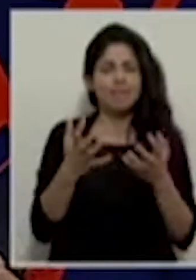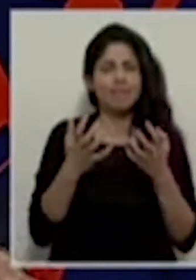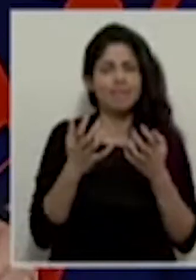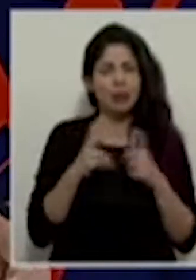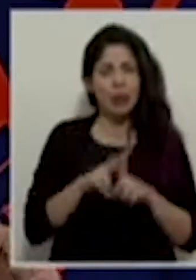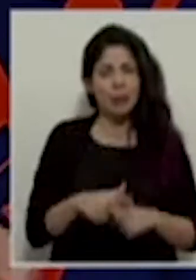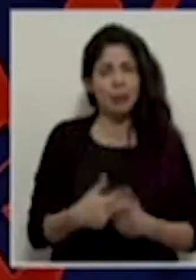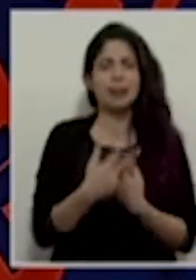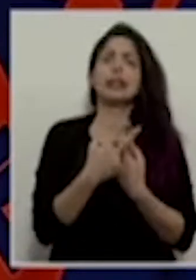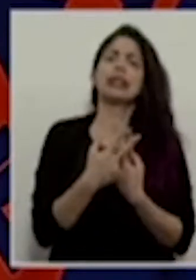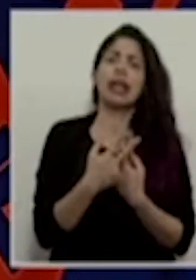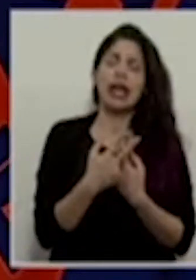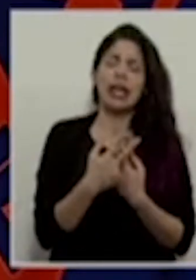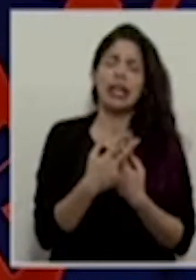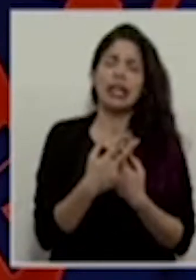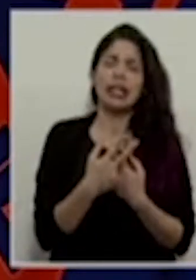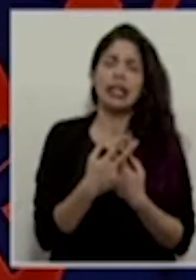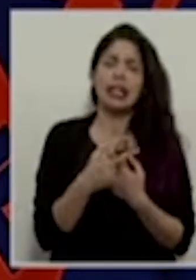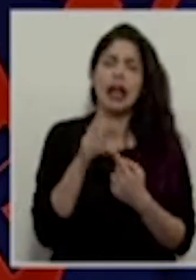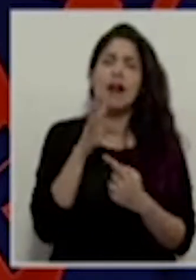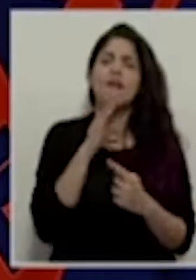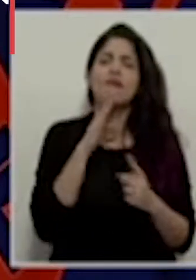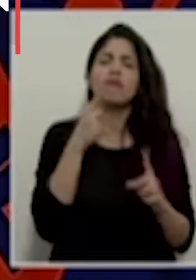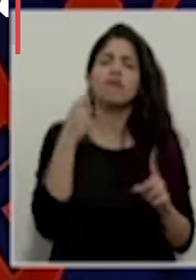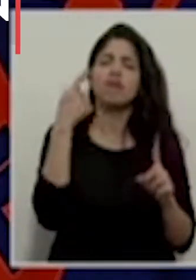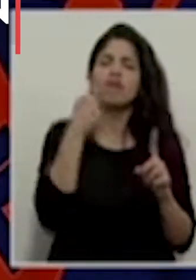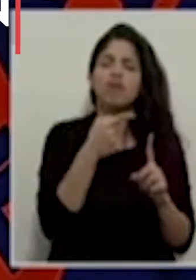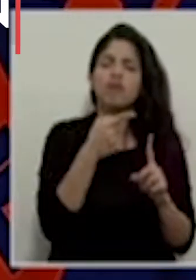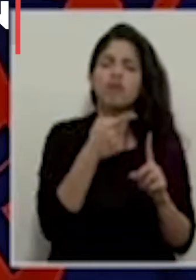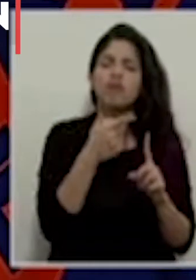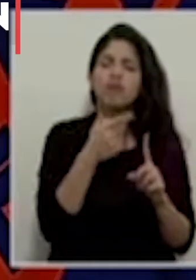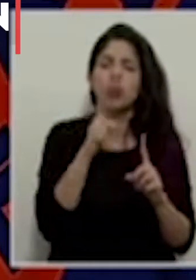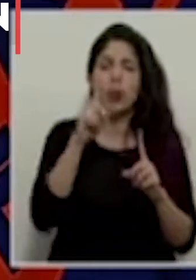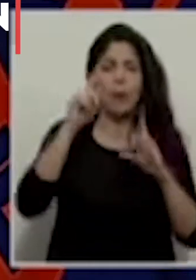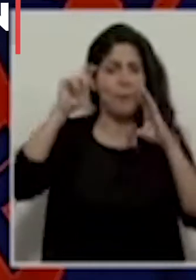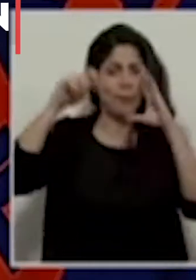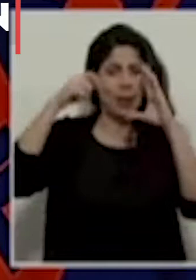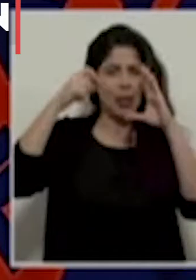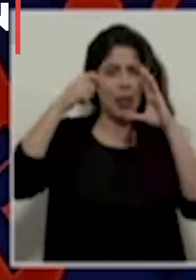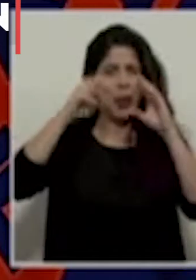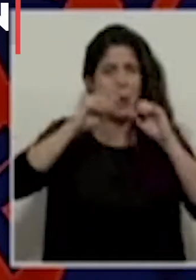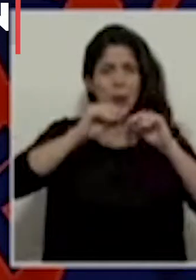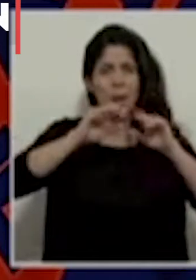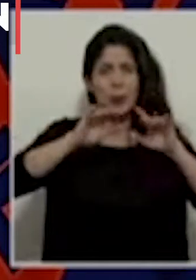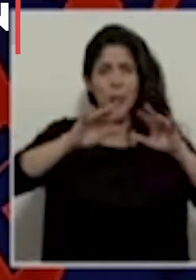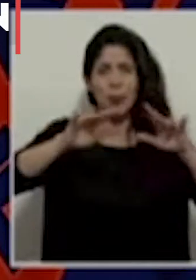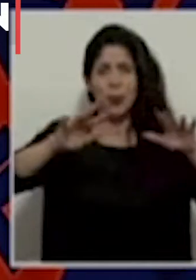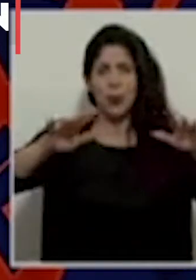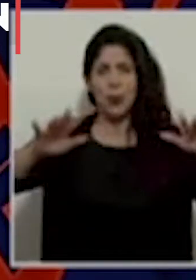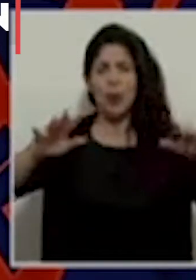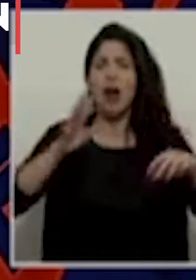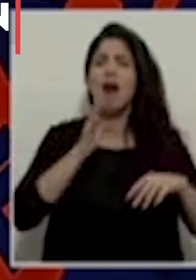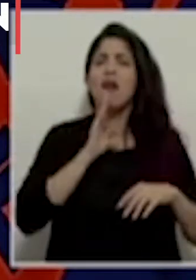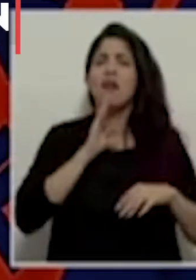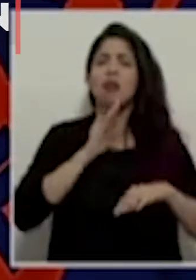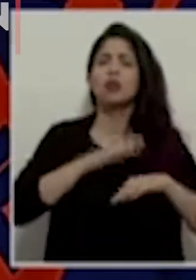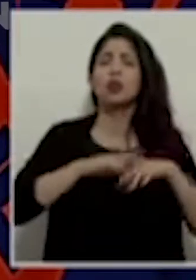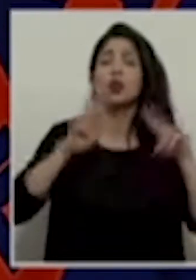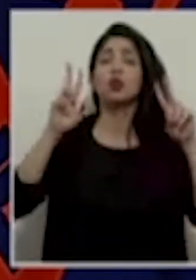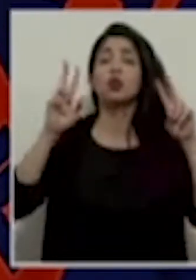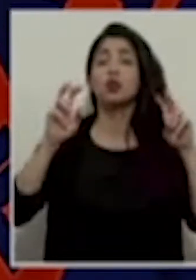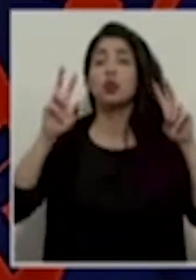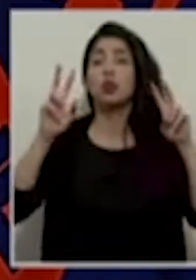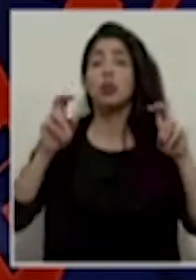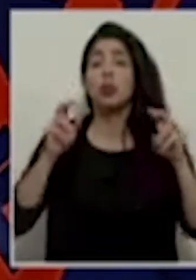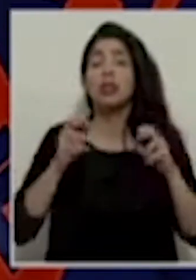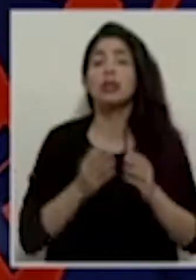Empezar haciendo una referencia a un video que ha circulado en referencia a un supuesto viaje